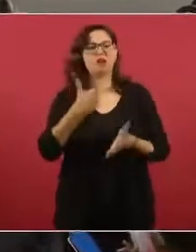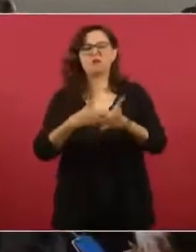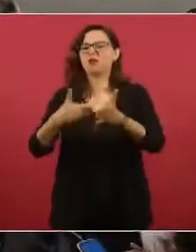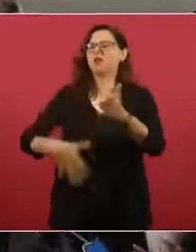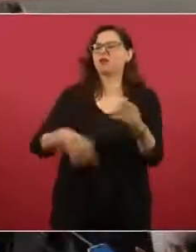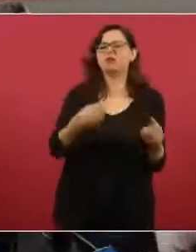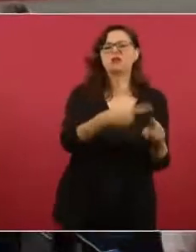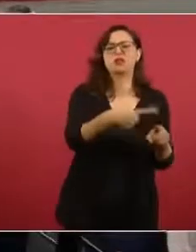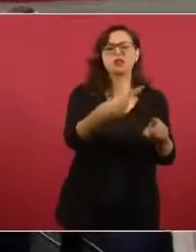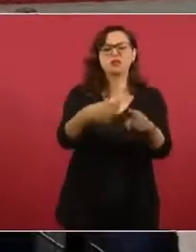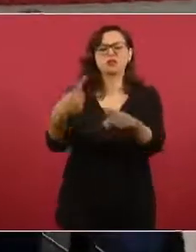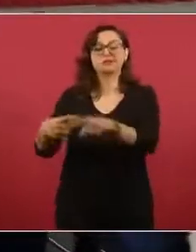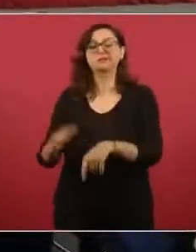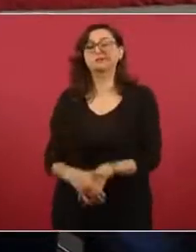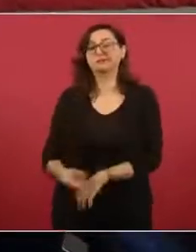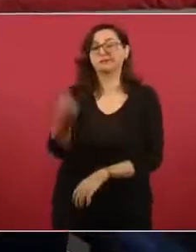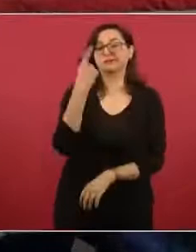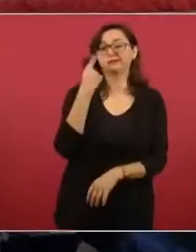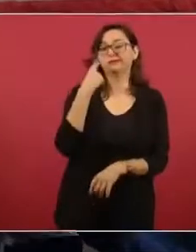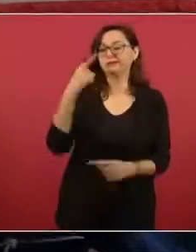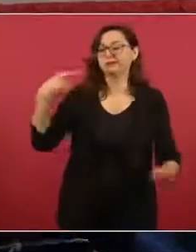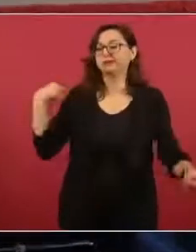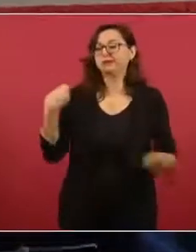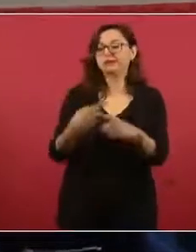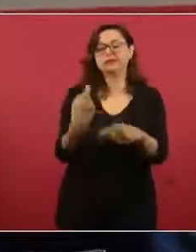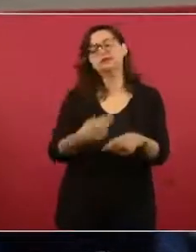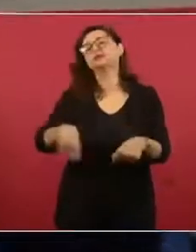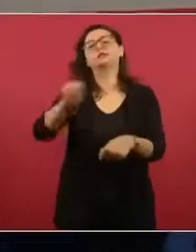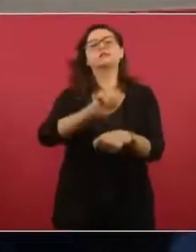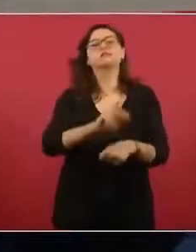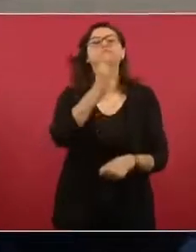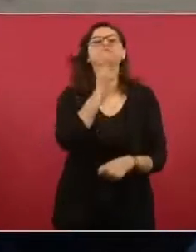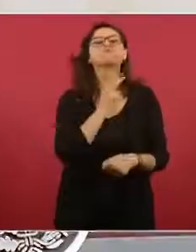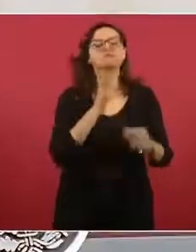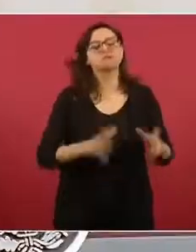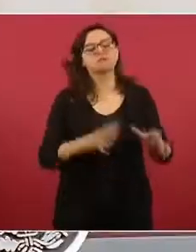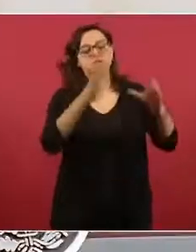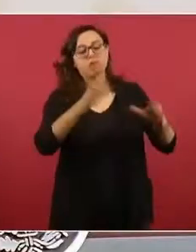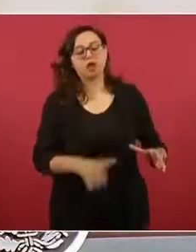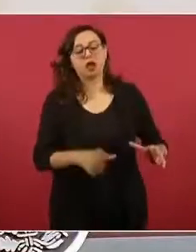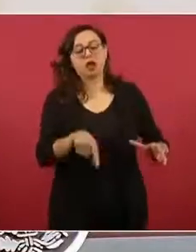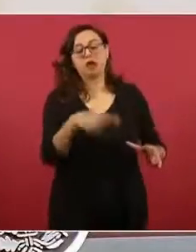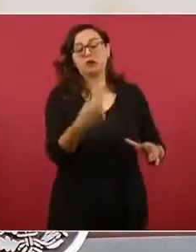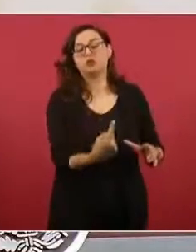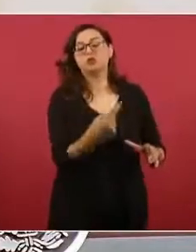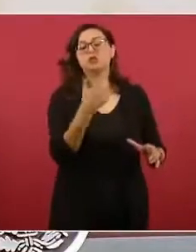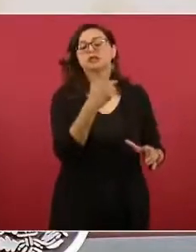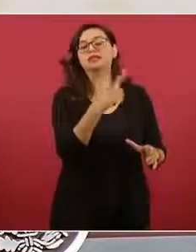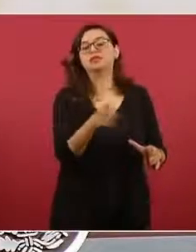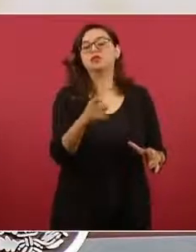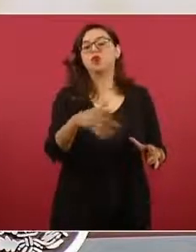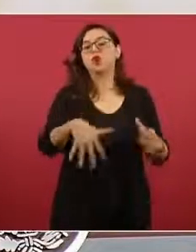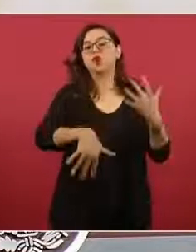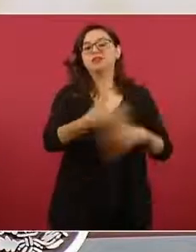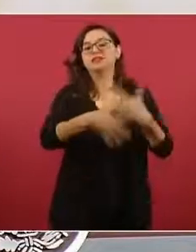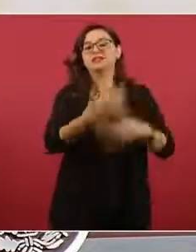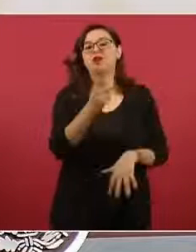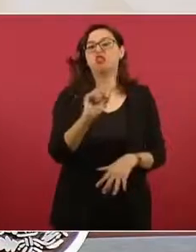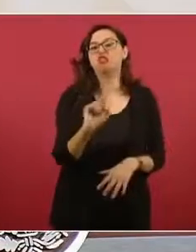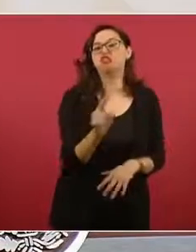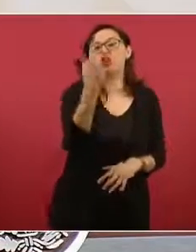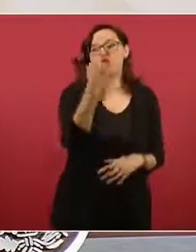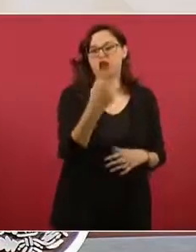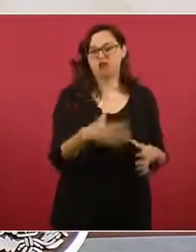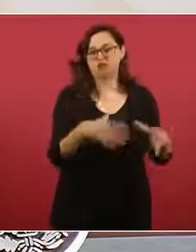junio el precio de la mezcla mexicana de petróleo, 115 dólares con 98 centavos. Podemos ver en la gráfica